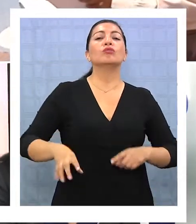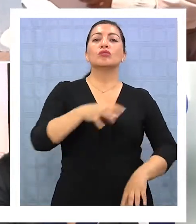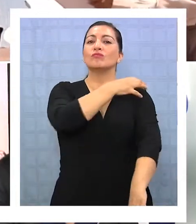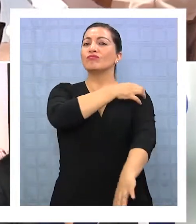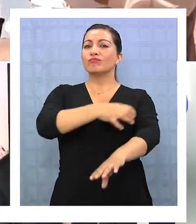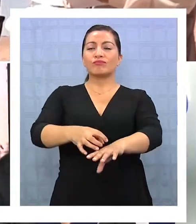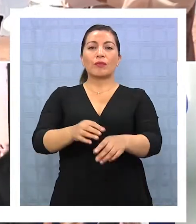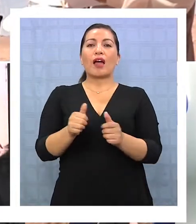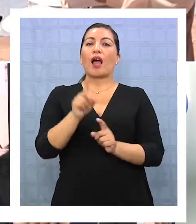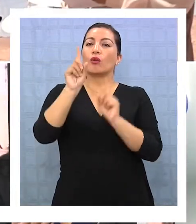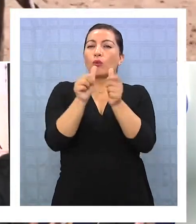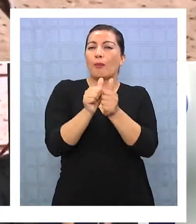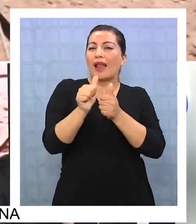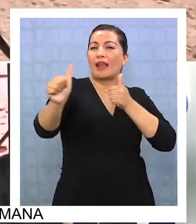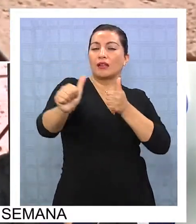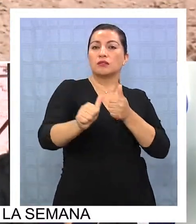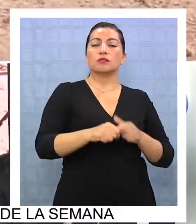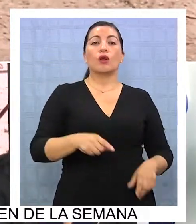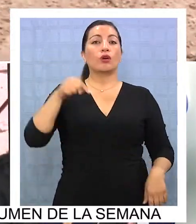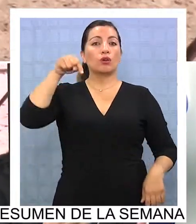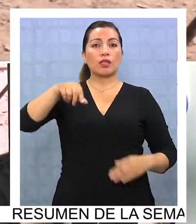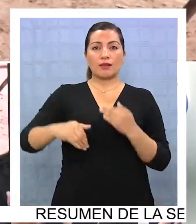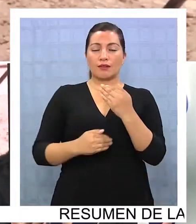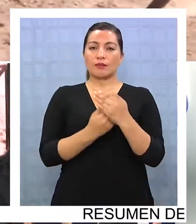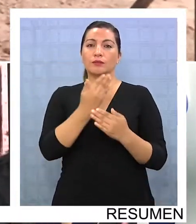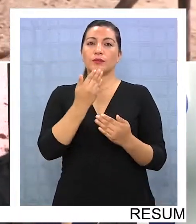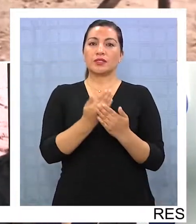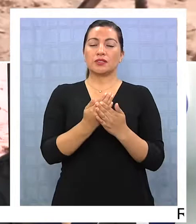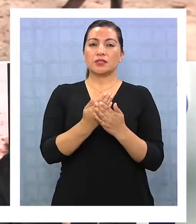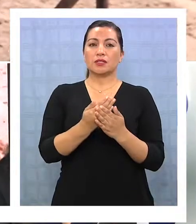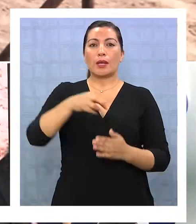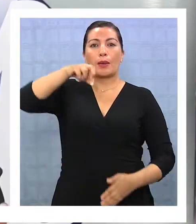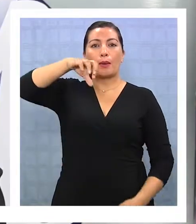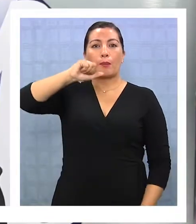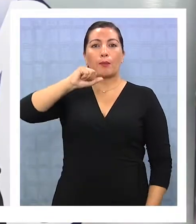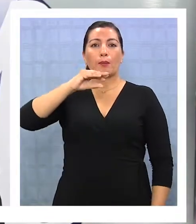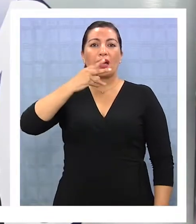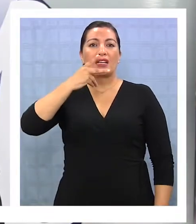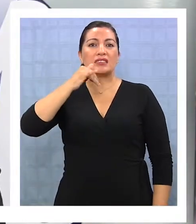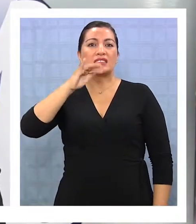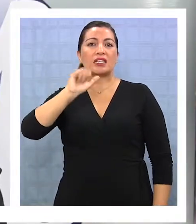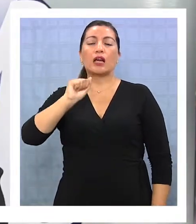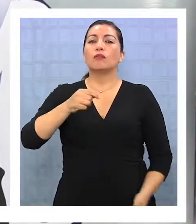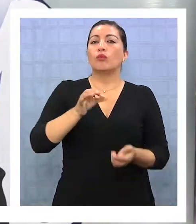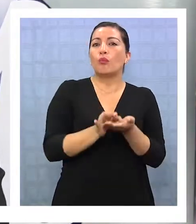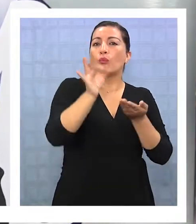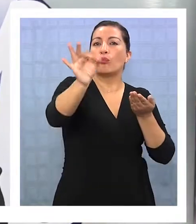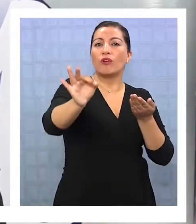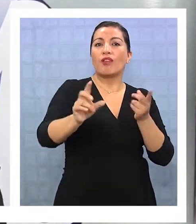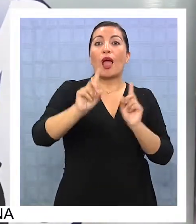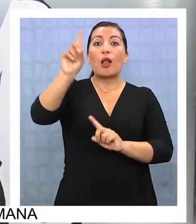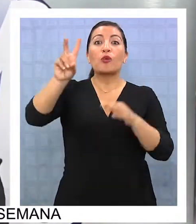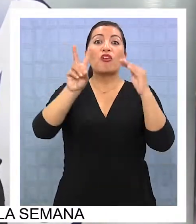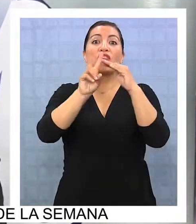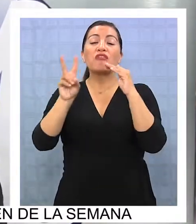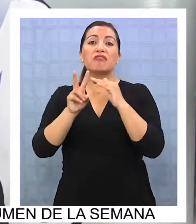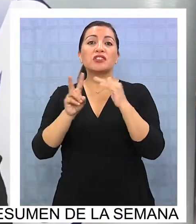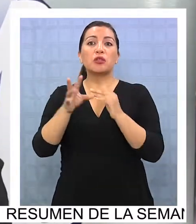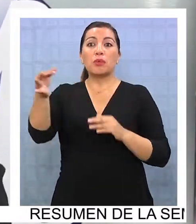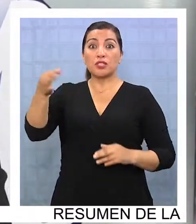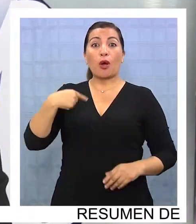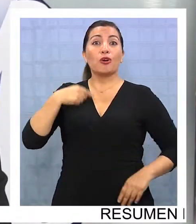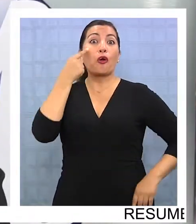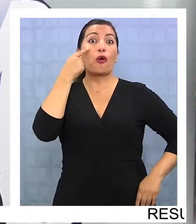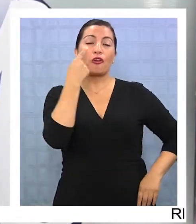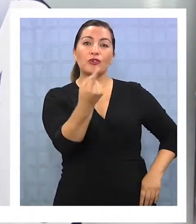otras localidades que estén un poco más lejos? Hoy día estuvimos en la mañana, también en Pachica, por ejemplo, muchos de los vecinos decían que me conocían porque me habían